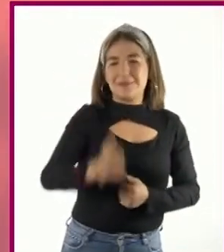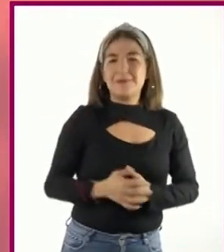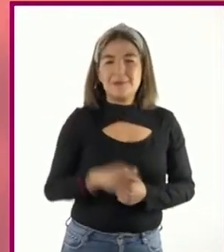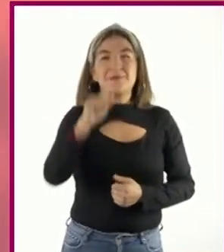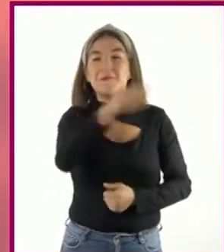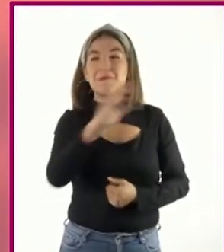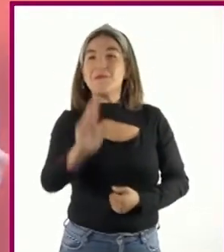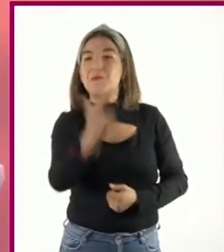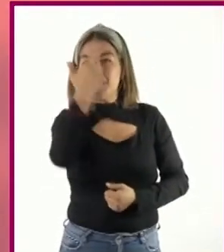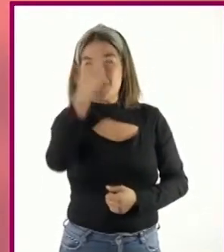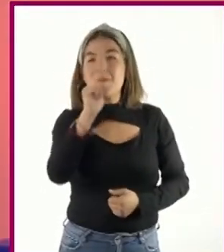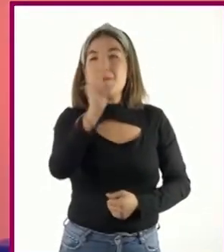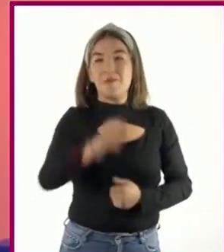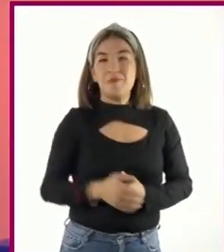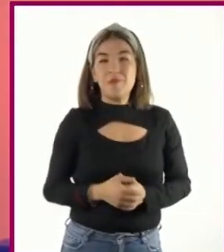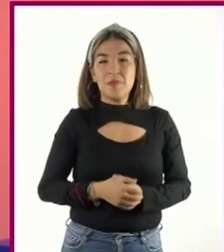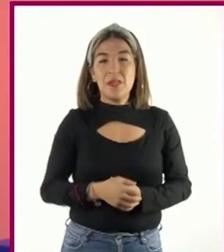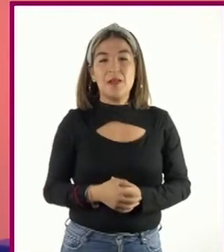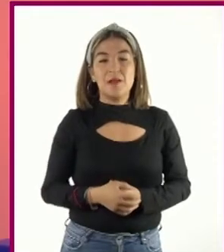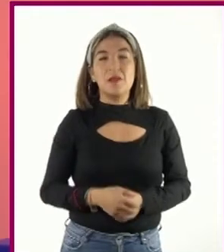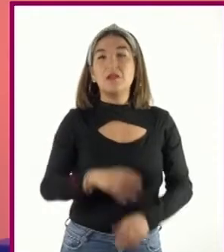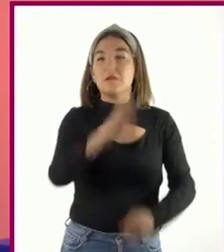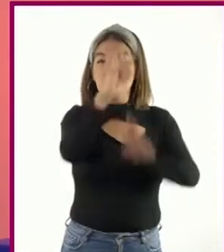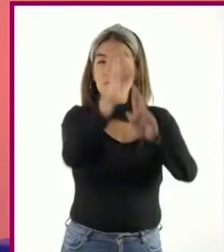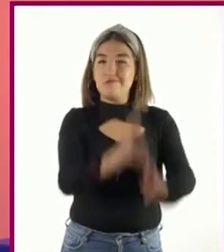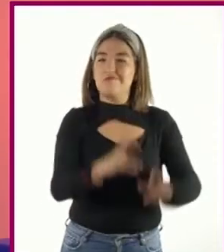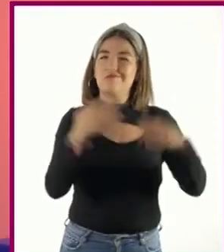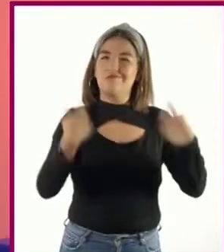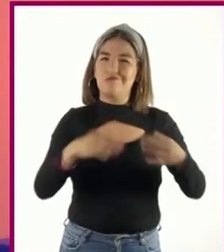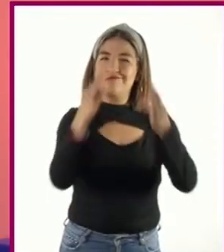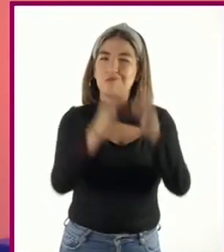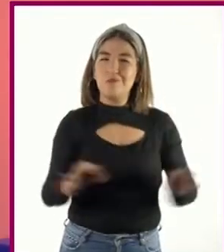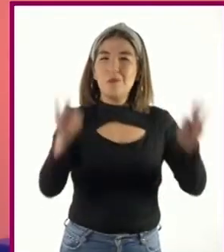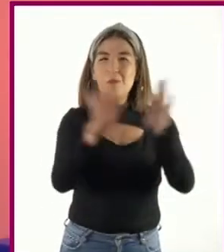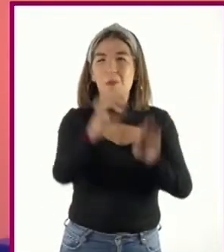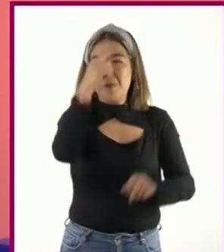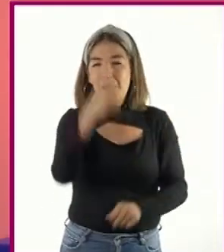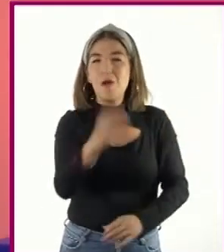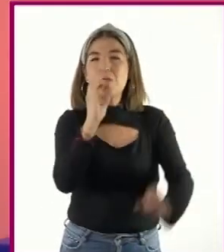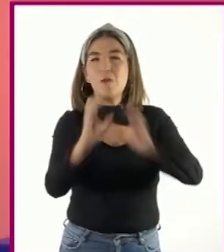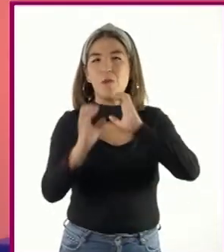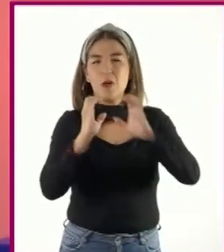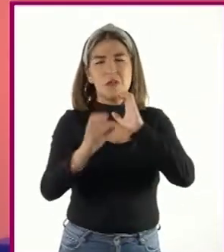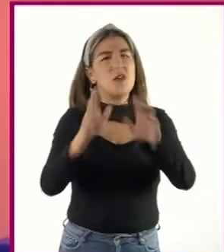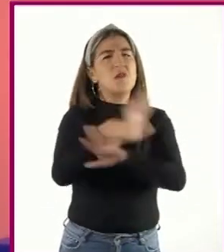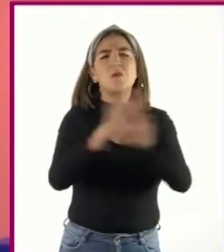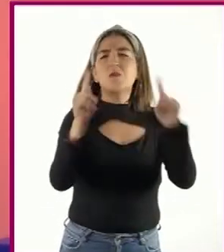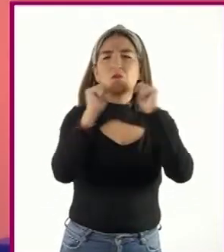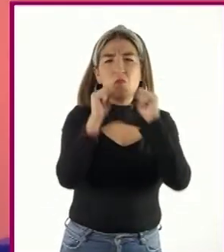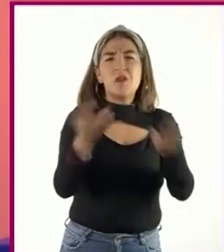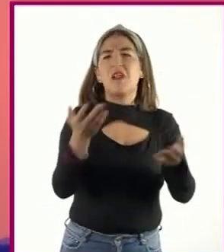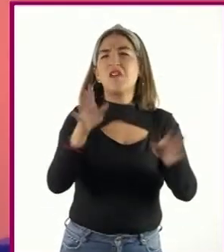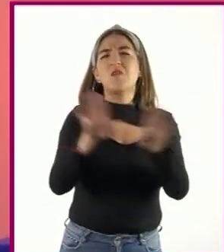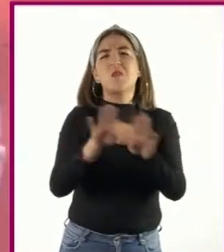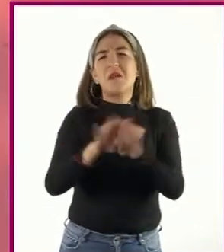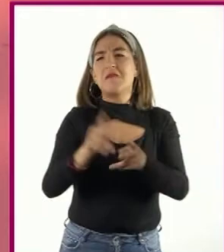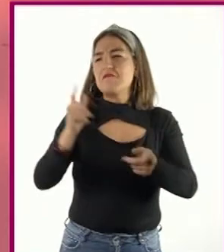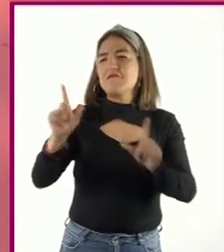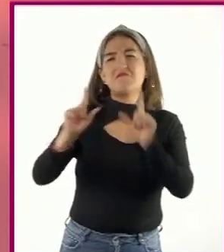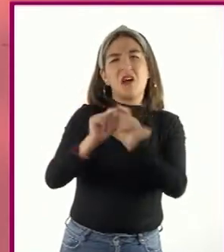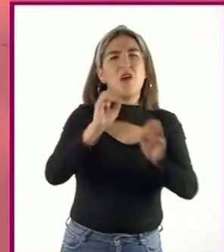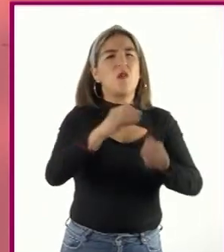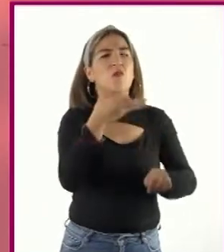Recuerden que, ante todo, el respeto es importante al comunicarnos, ya sea de manera formal o informal.